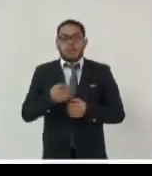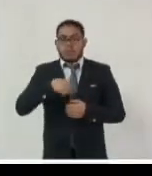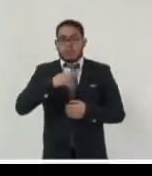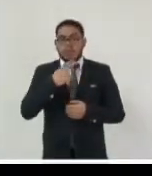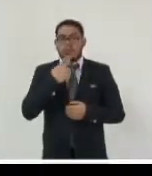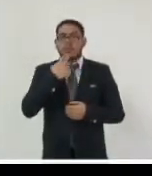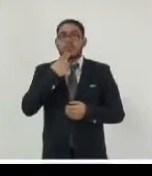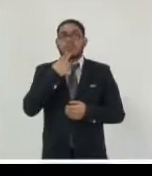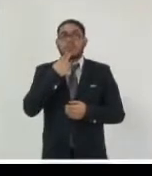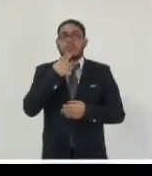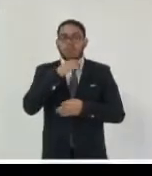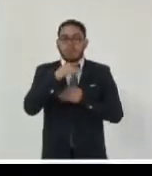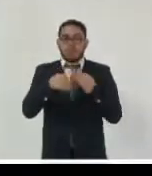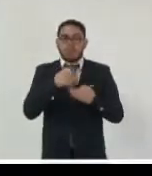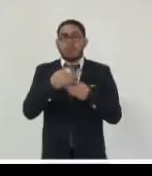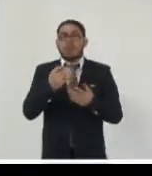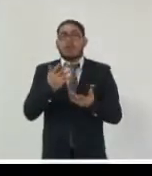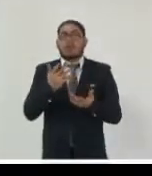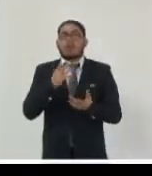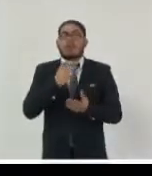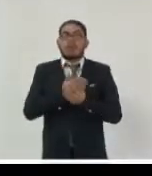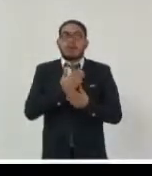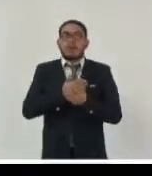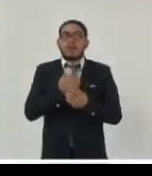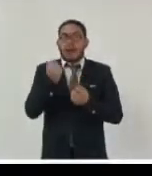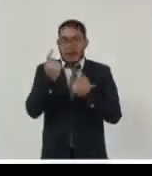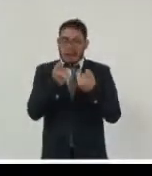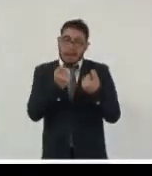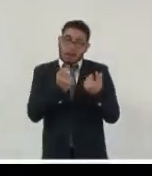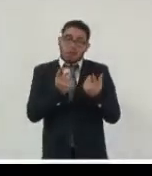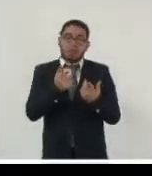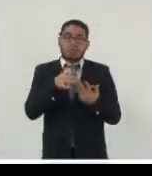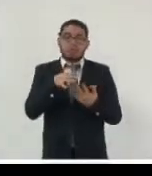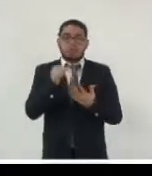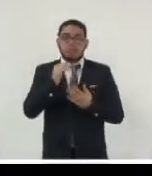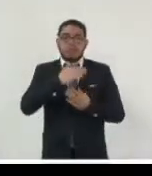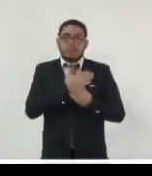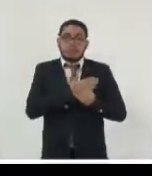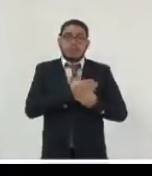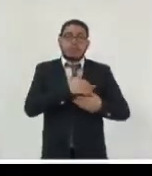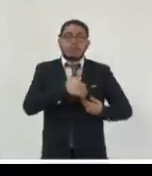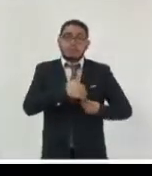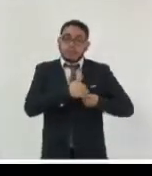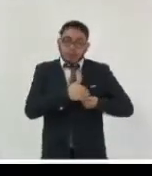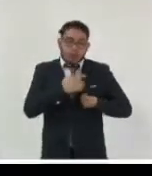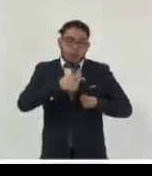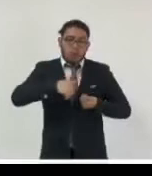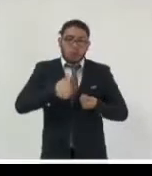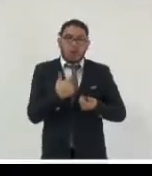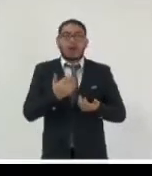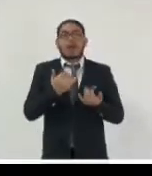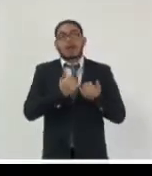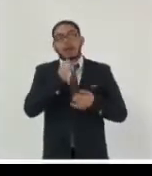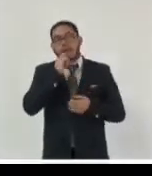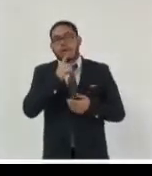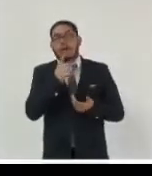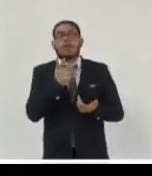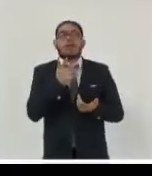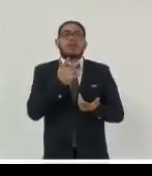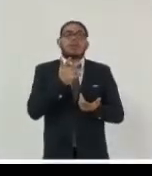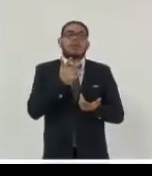datos conservamos algunos datos capturamos esos datos y los registramos y entonces los